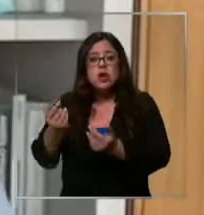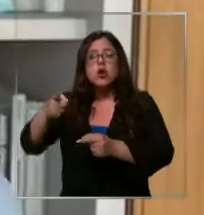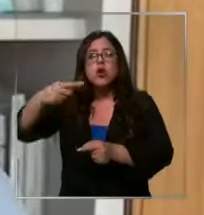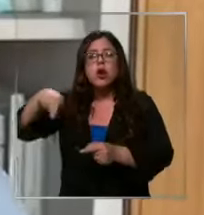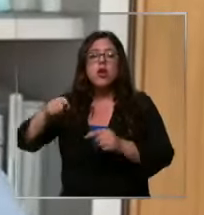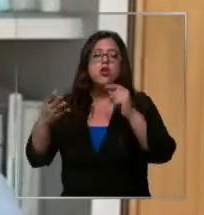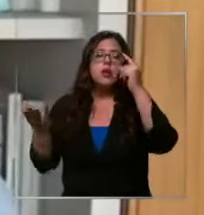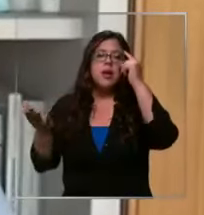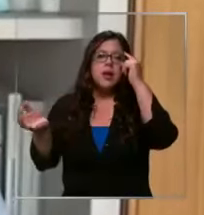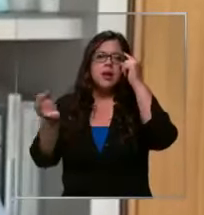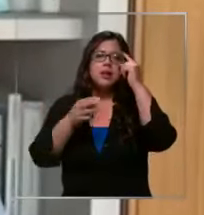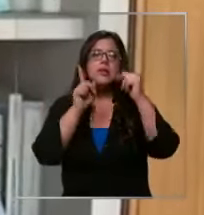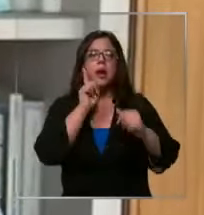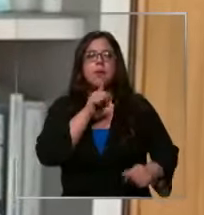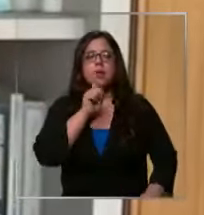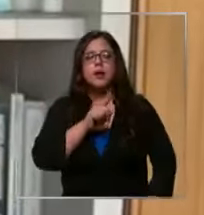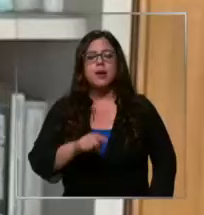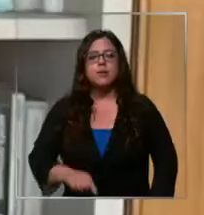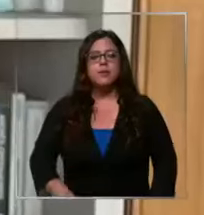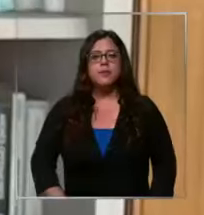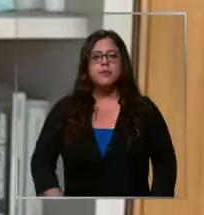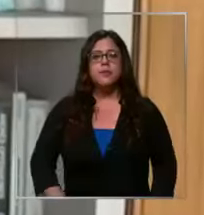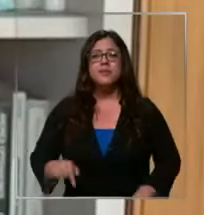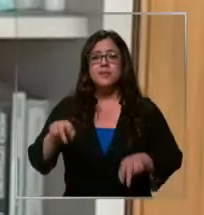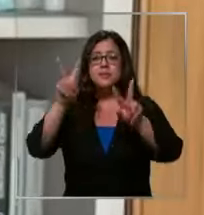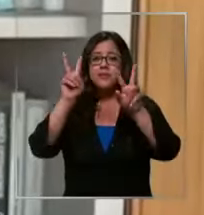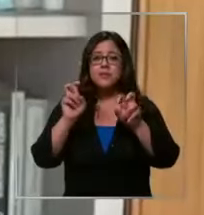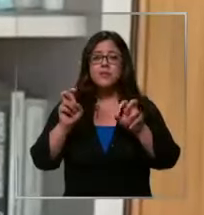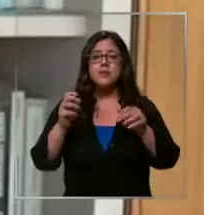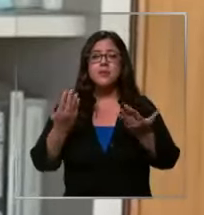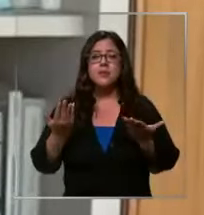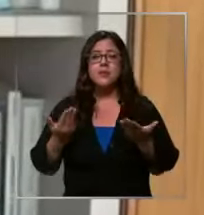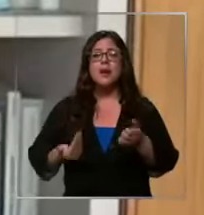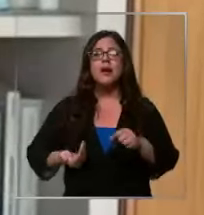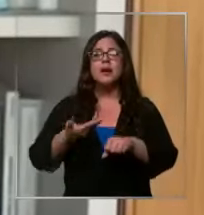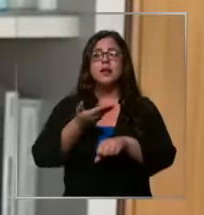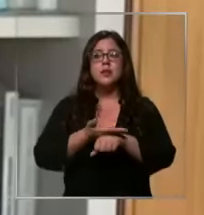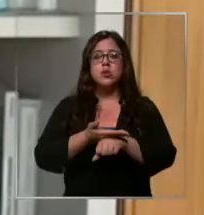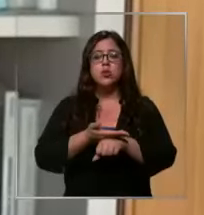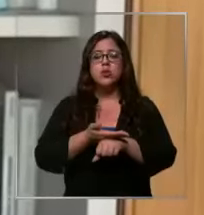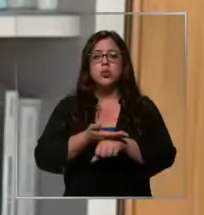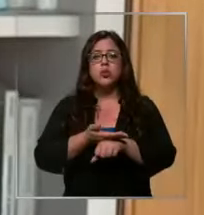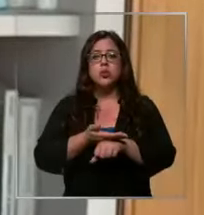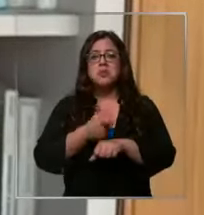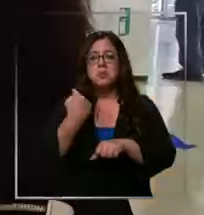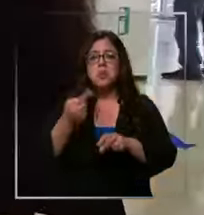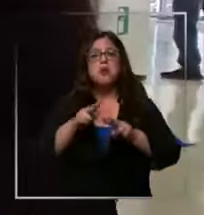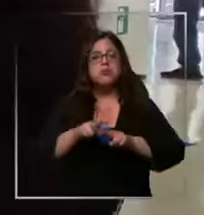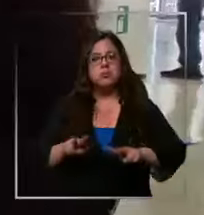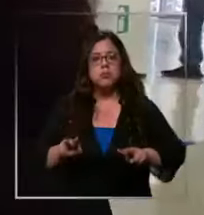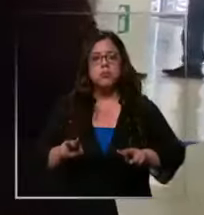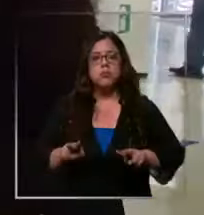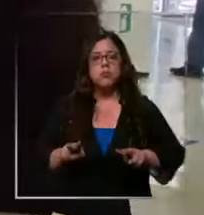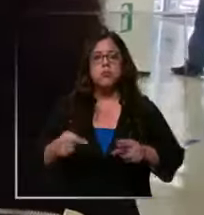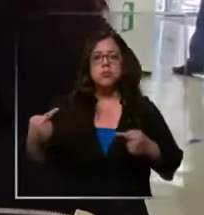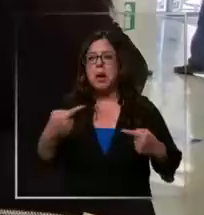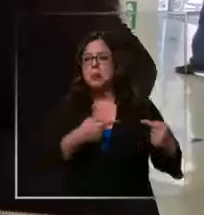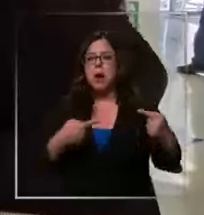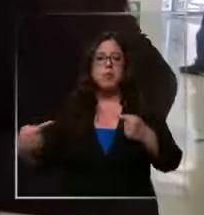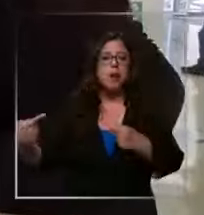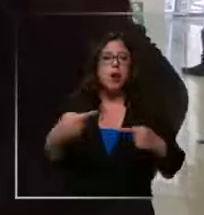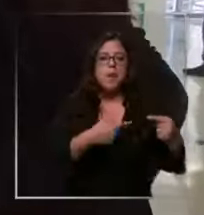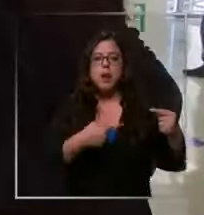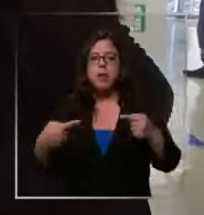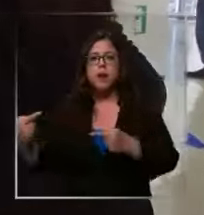reconocido haber mentido. Desde esa perspectiva, esta solicitud nos tiene absolutamente tranquilos. Dimes y diretes entre